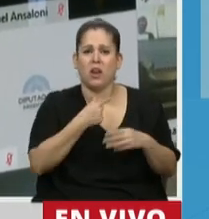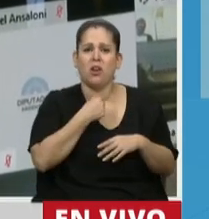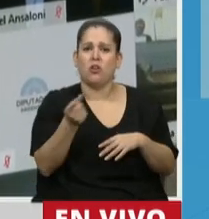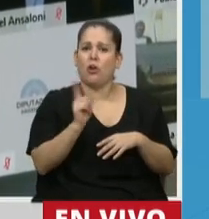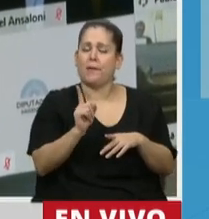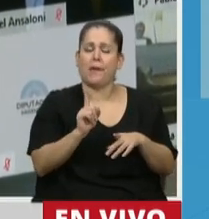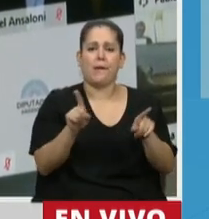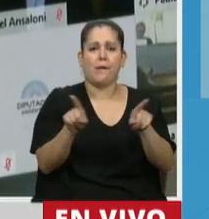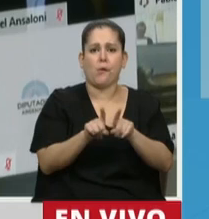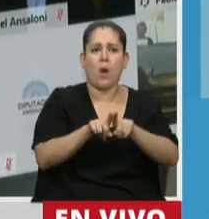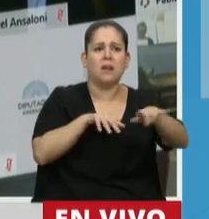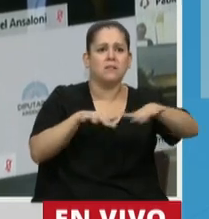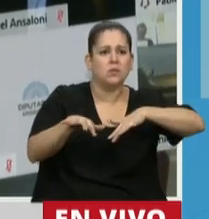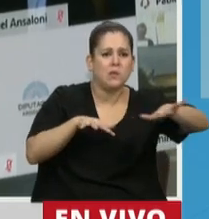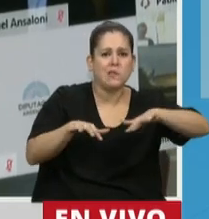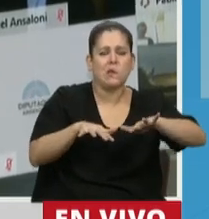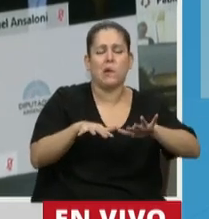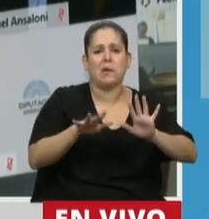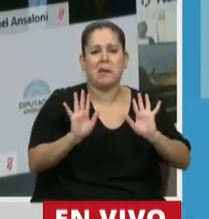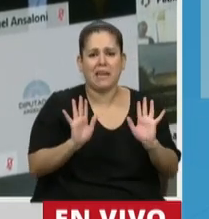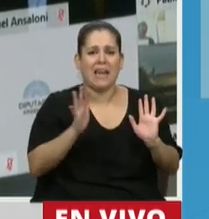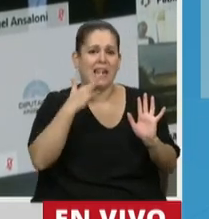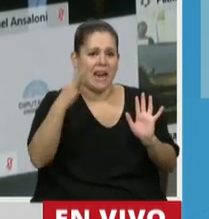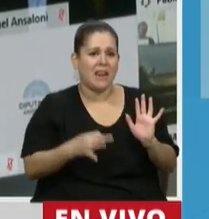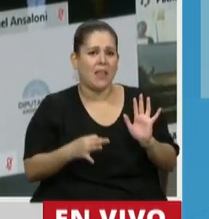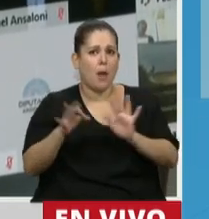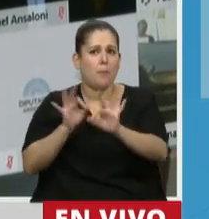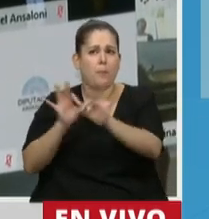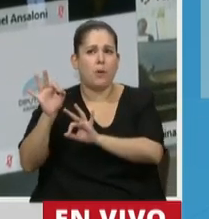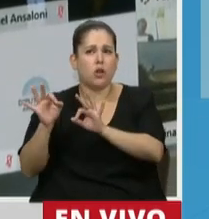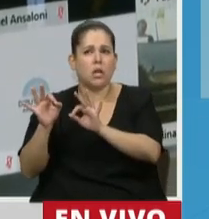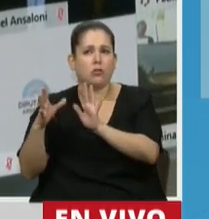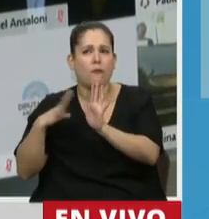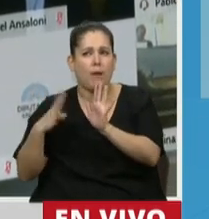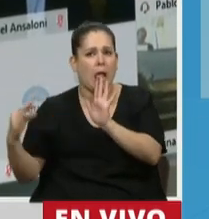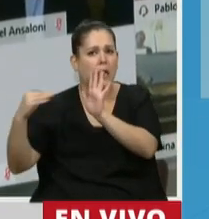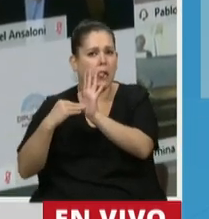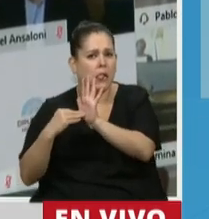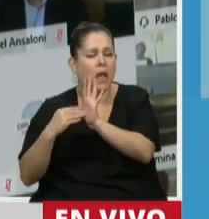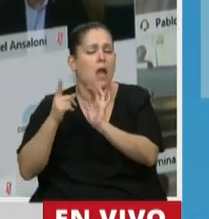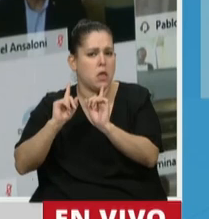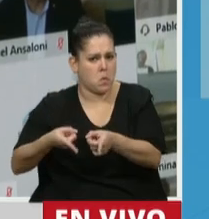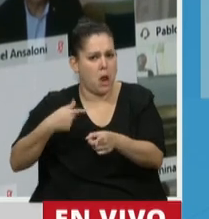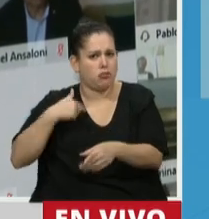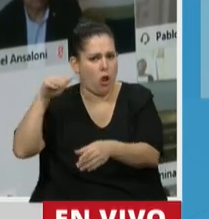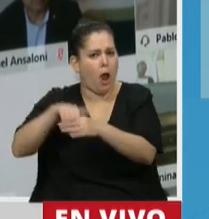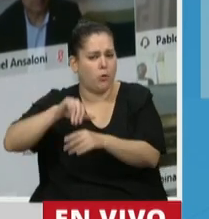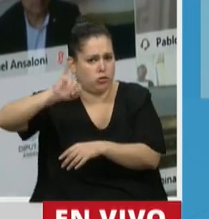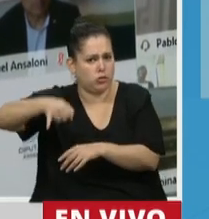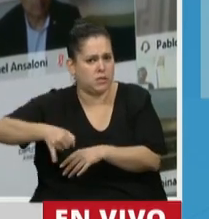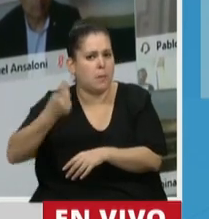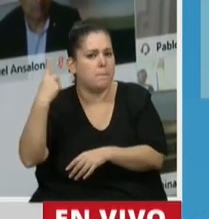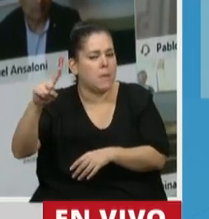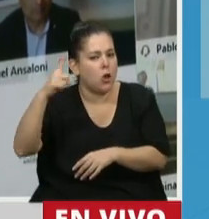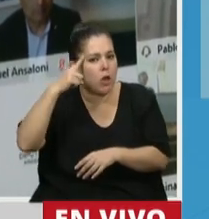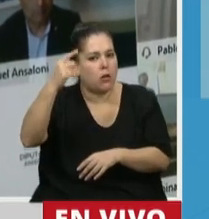pasar por alto aquellas circunstancias que me alejan un poco del proyecto, más allá de que lo voy a acompañar. Yo creo que además nos